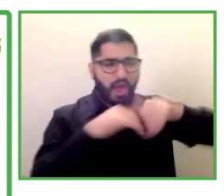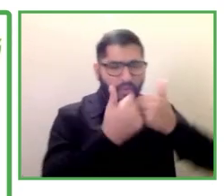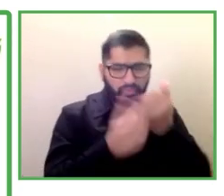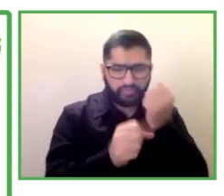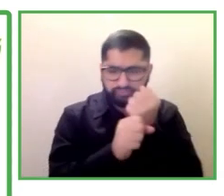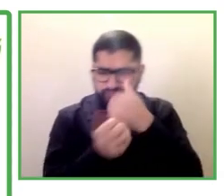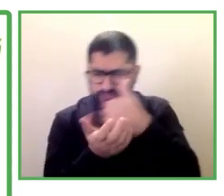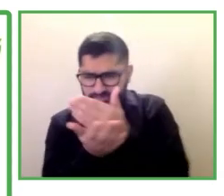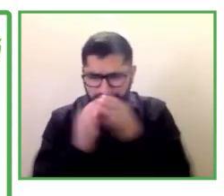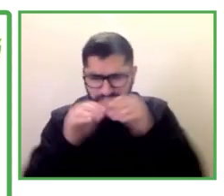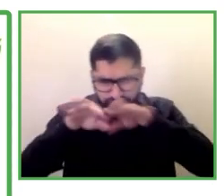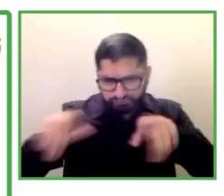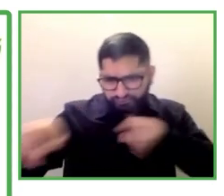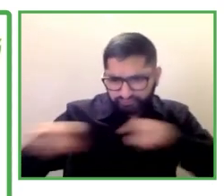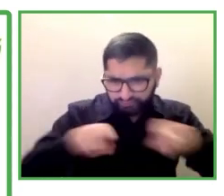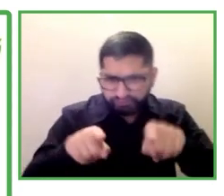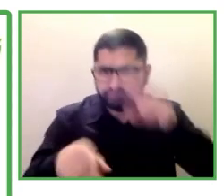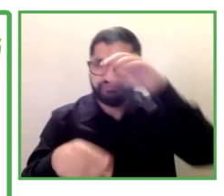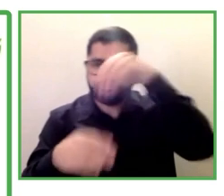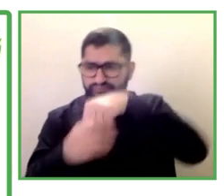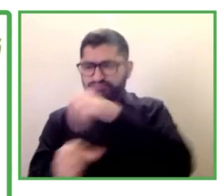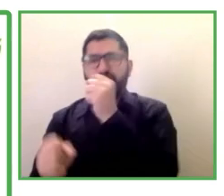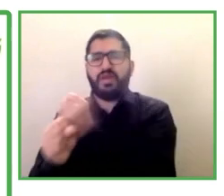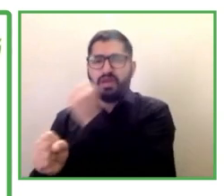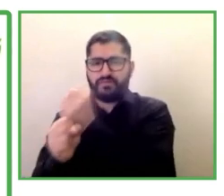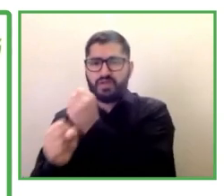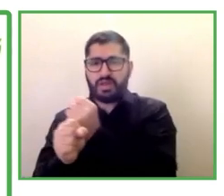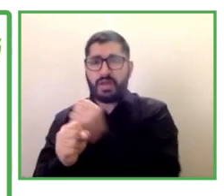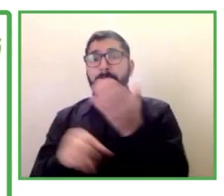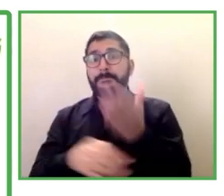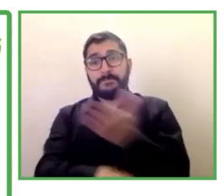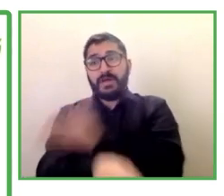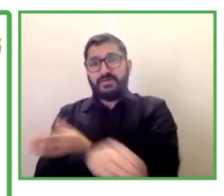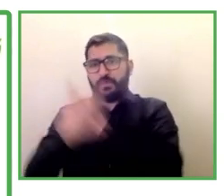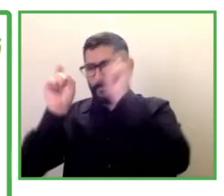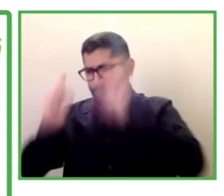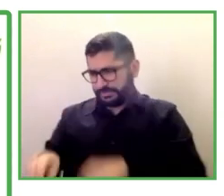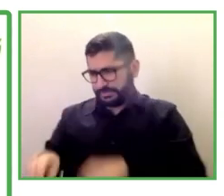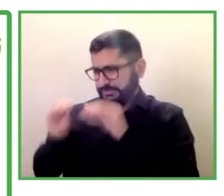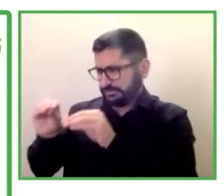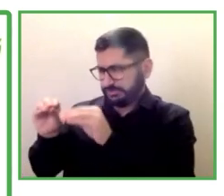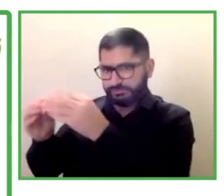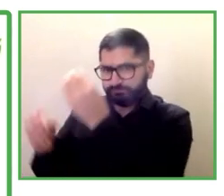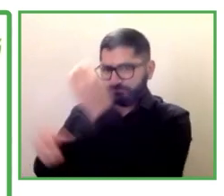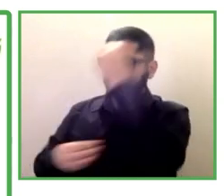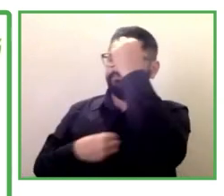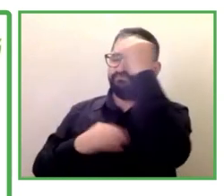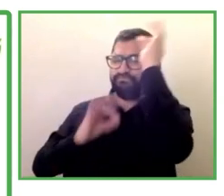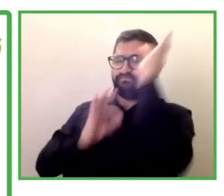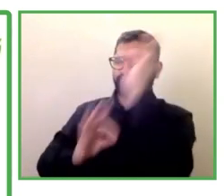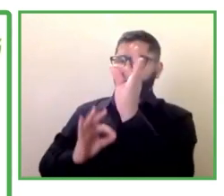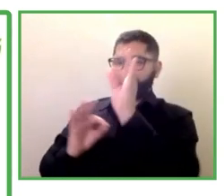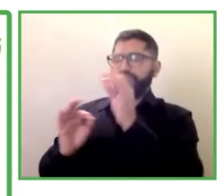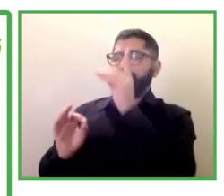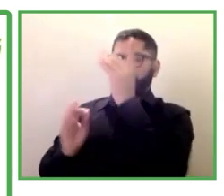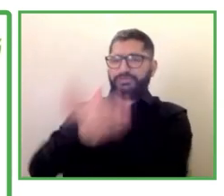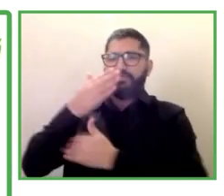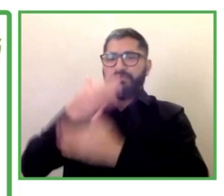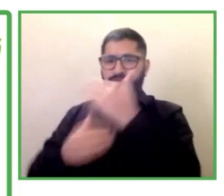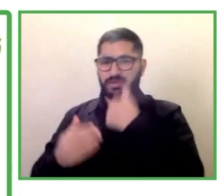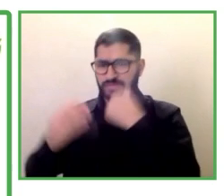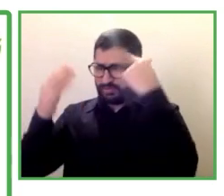formación. Pues bien, esto es lo que se hace con las personas con discapacidad intelectual que están internadas en el hospital psiquiátrico